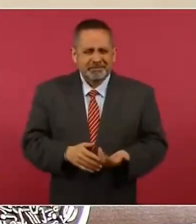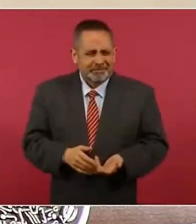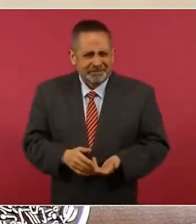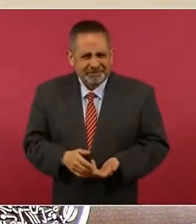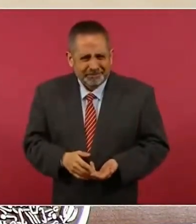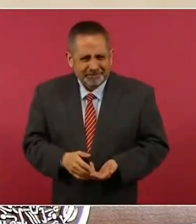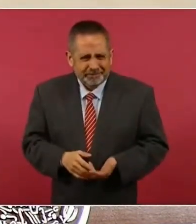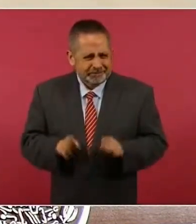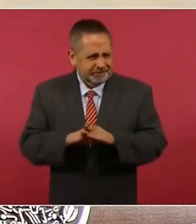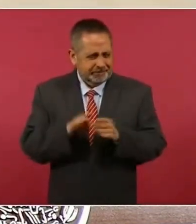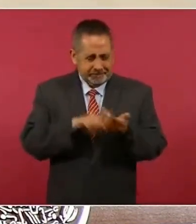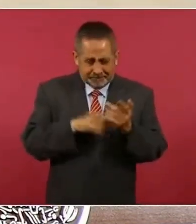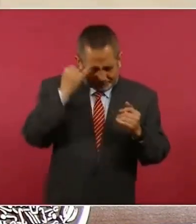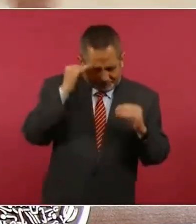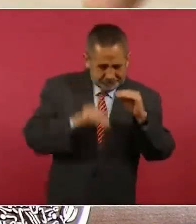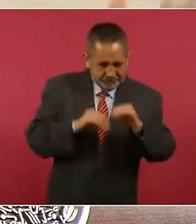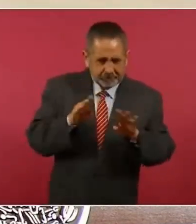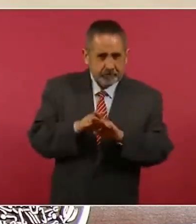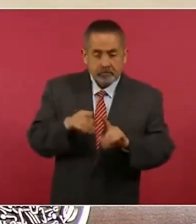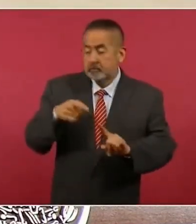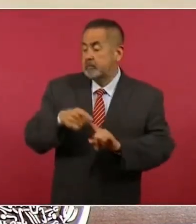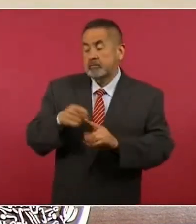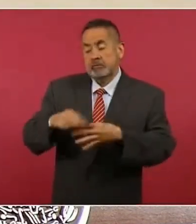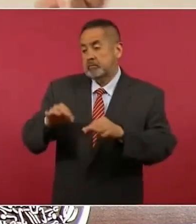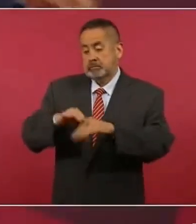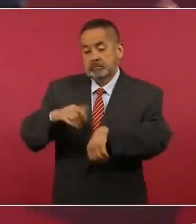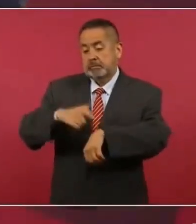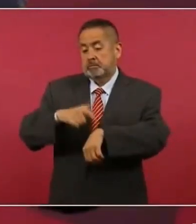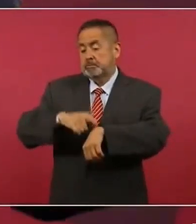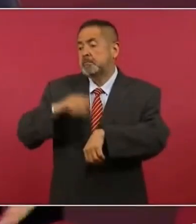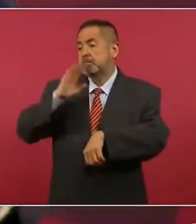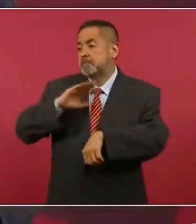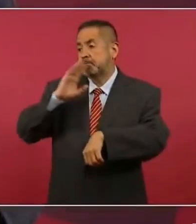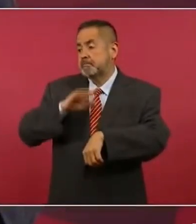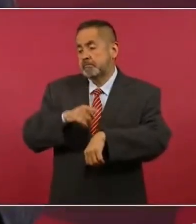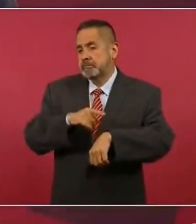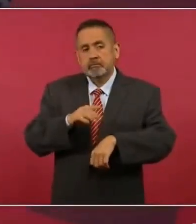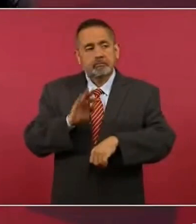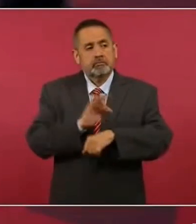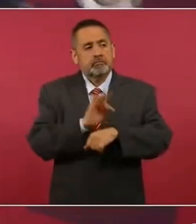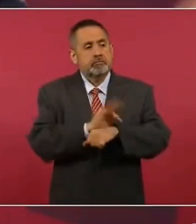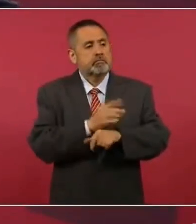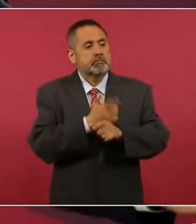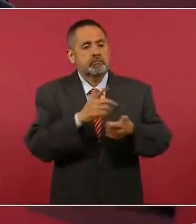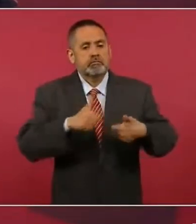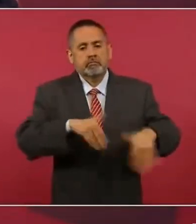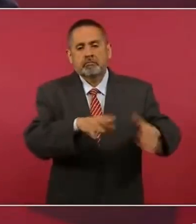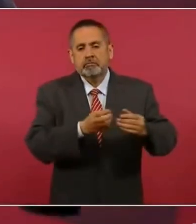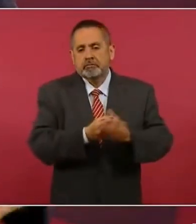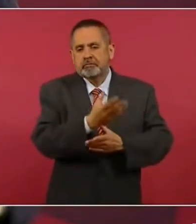central para la defensa o para